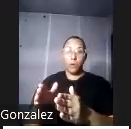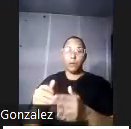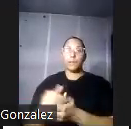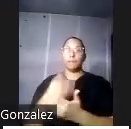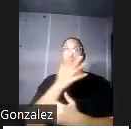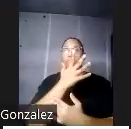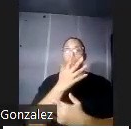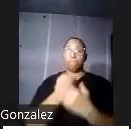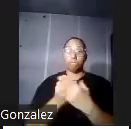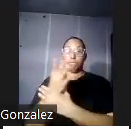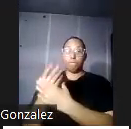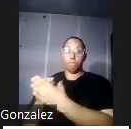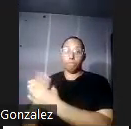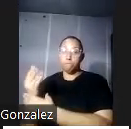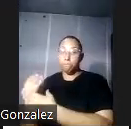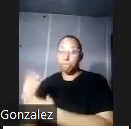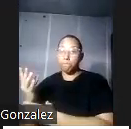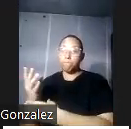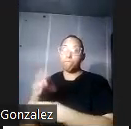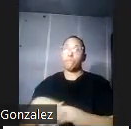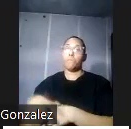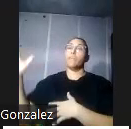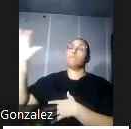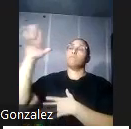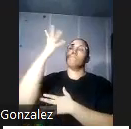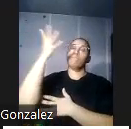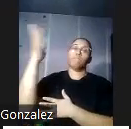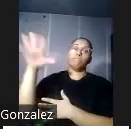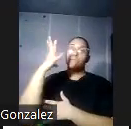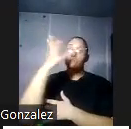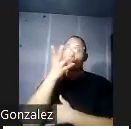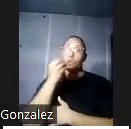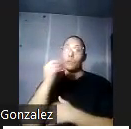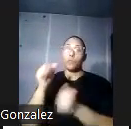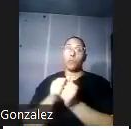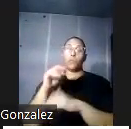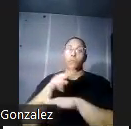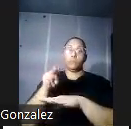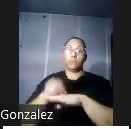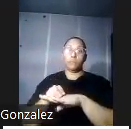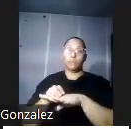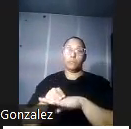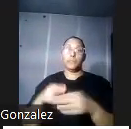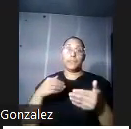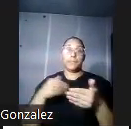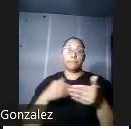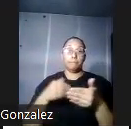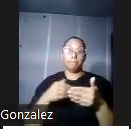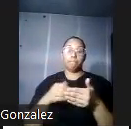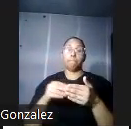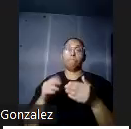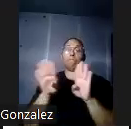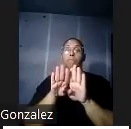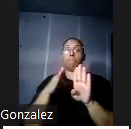casa dándole un aire armonioso a este jardín con la naturaleza al acercarnos a la fachada principal de la